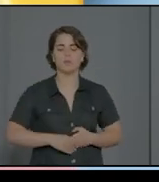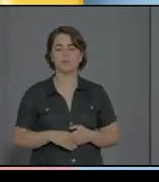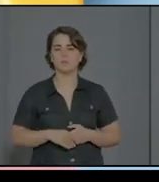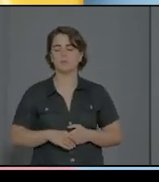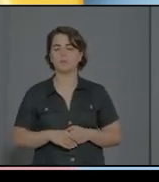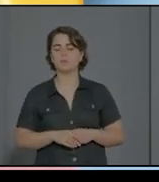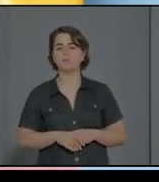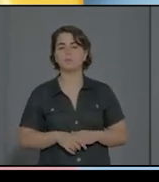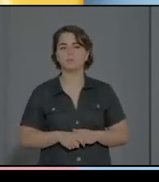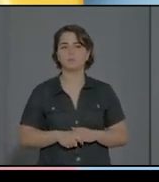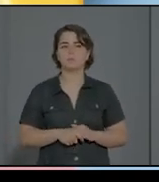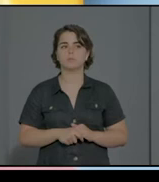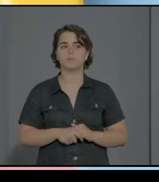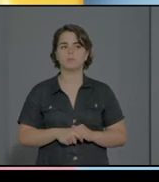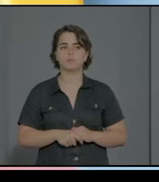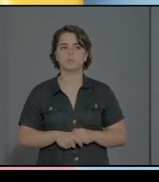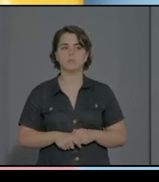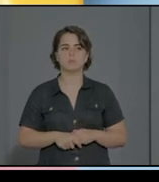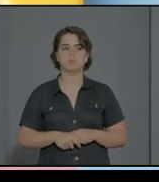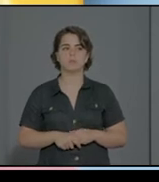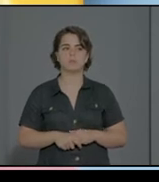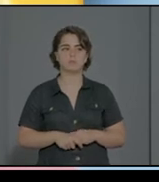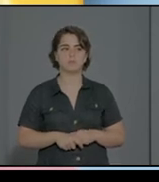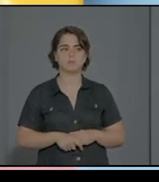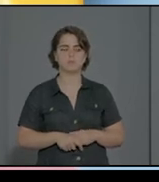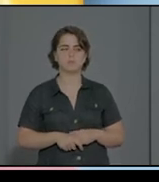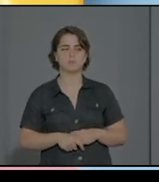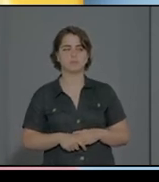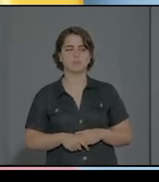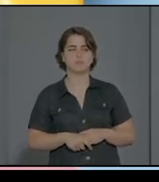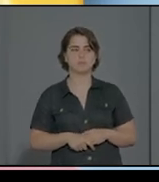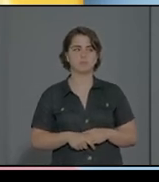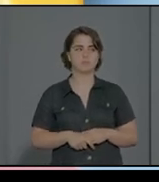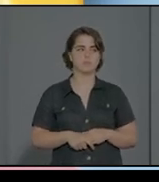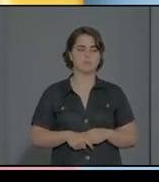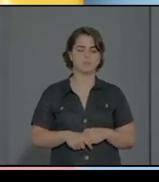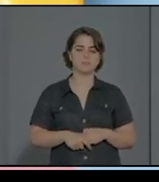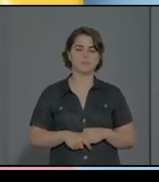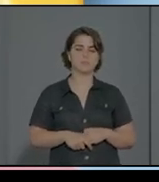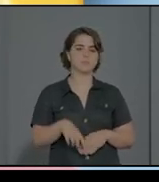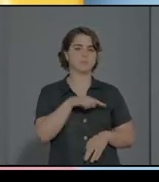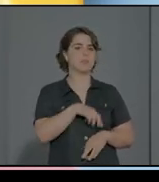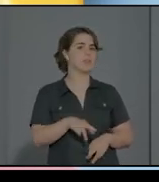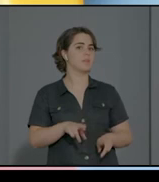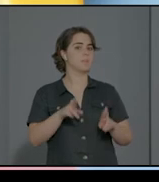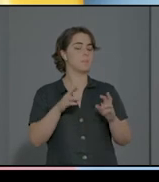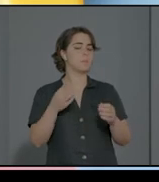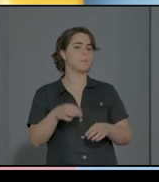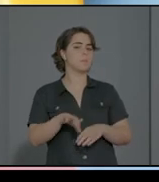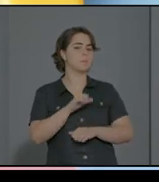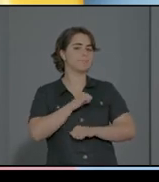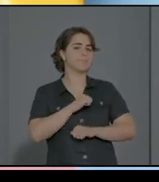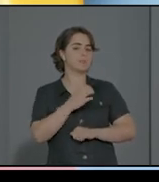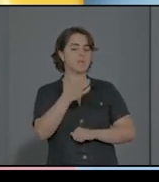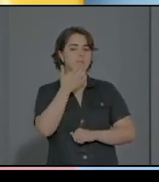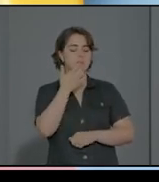está esperando que sea el niño que decida si quiere que le suban o que le